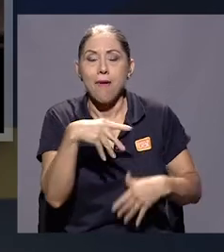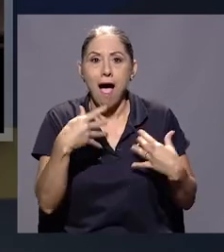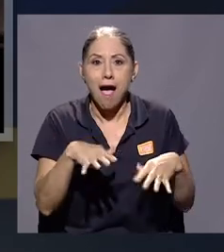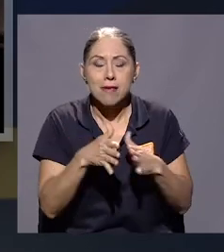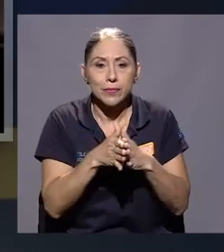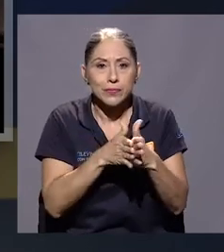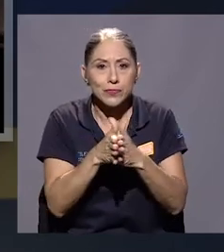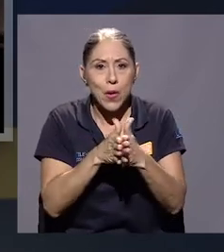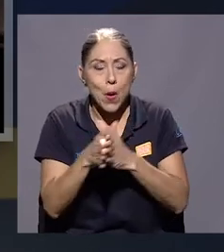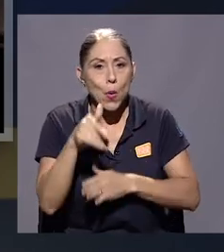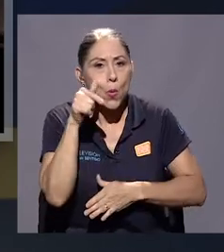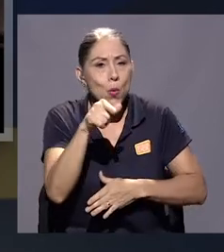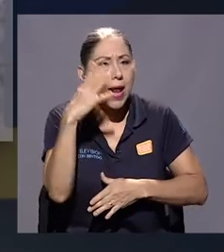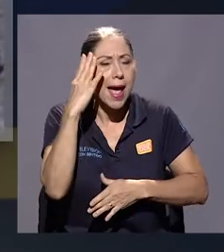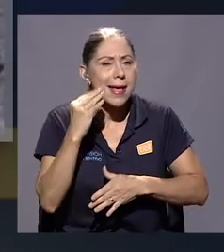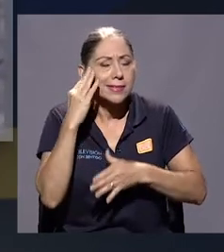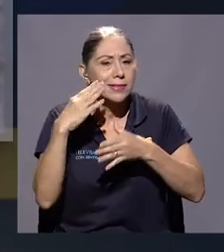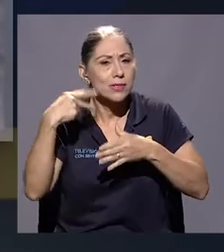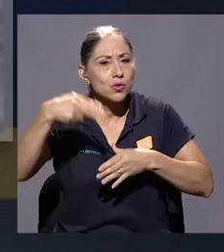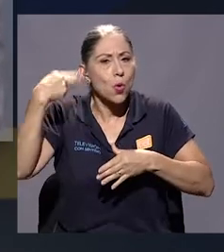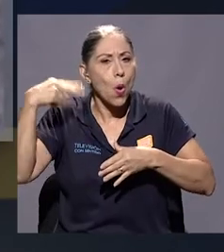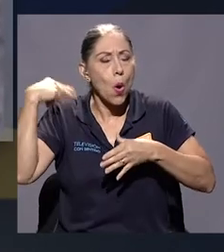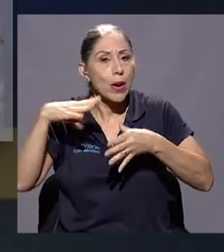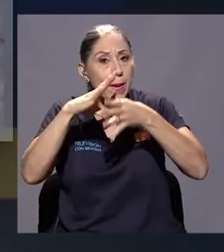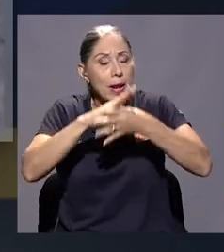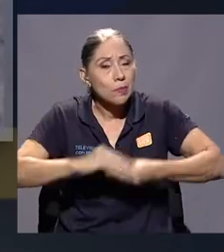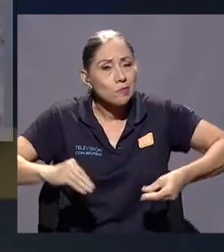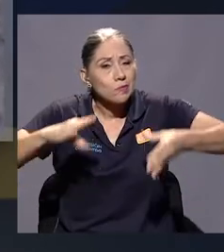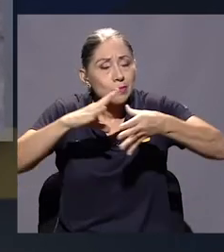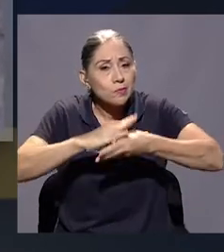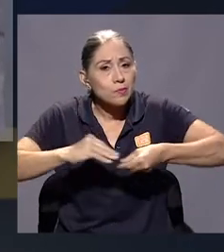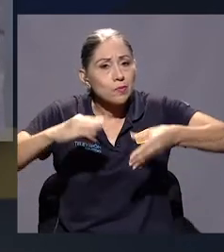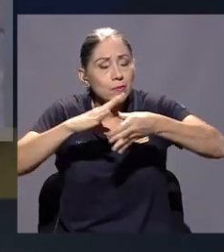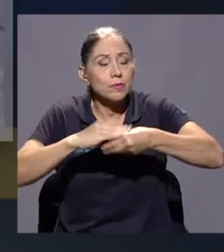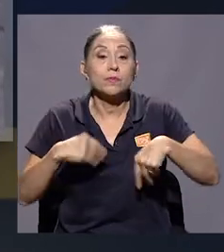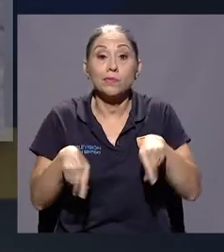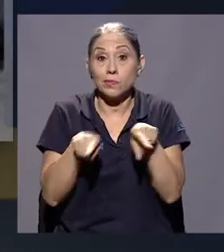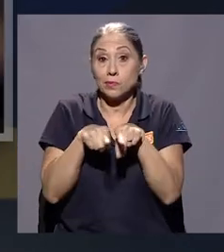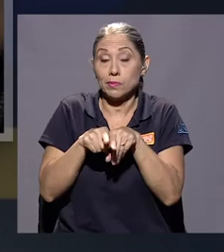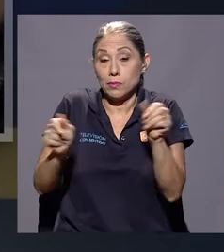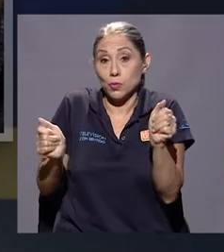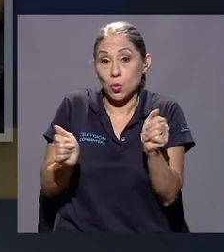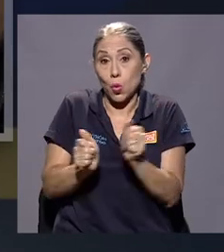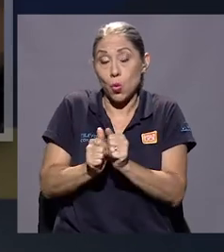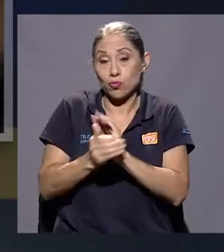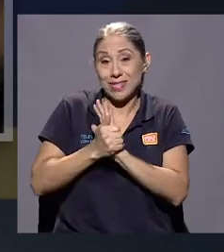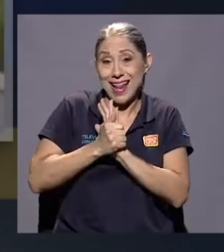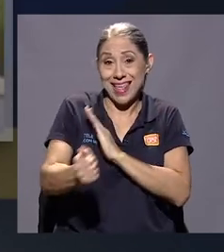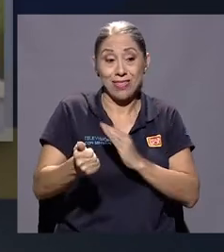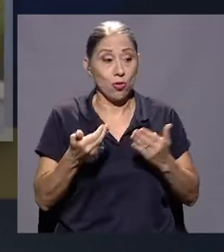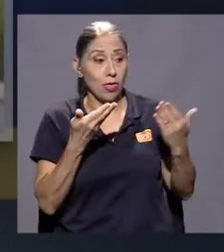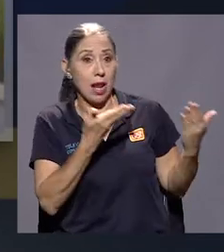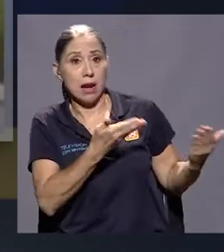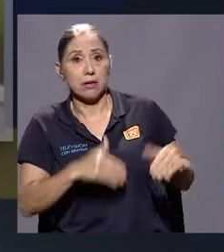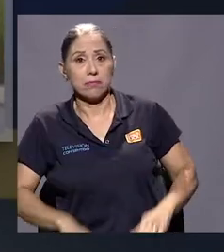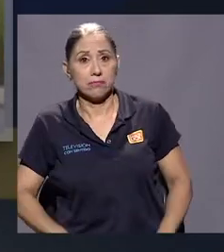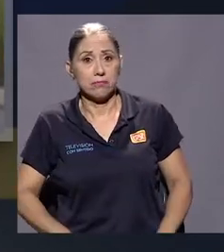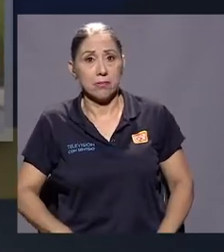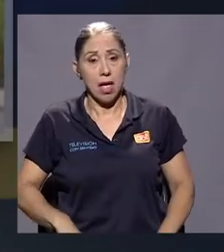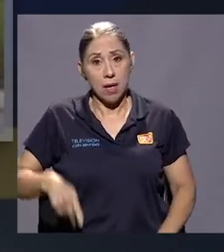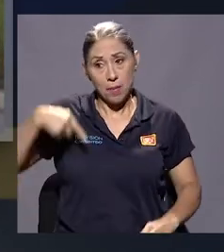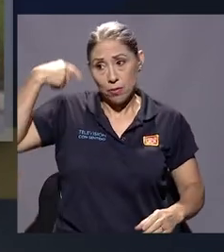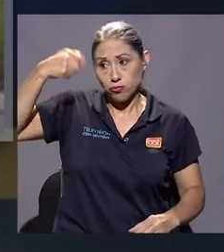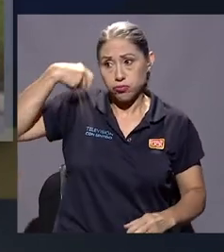una historia muy potente sumado al talento de Larry frente a cámaras porque